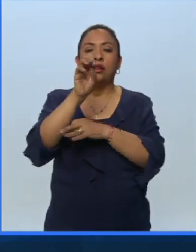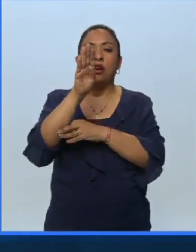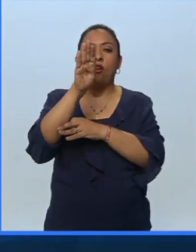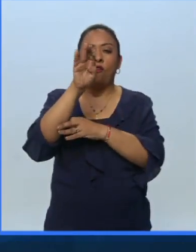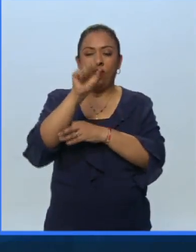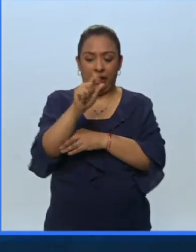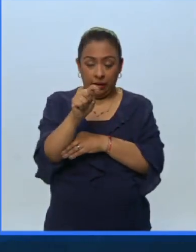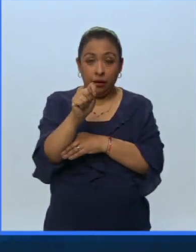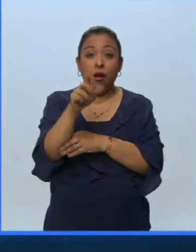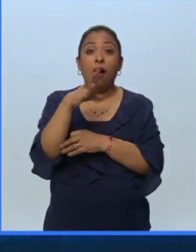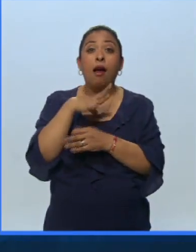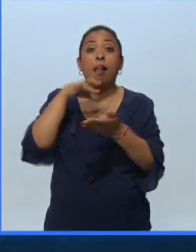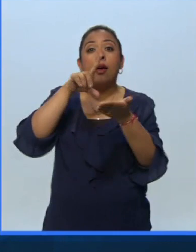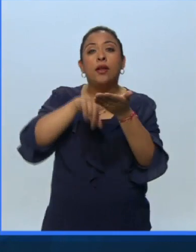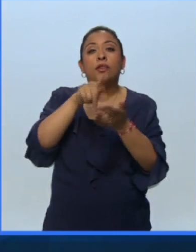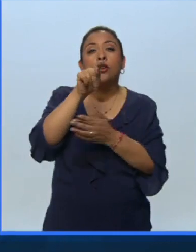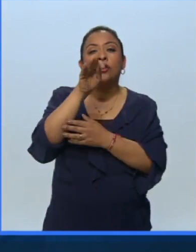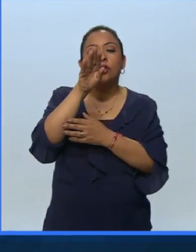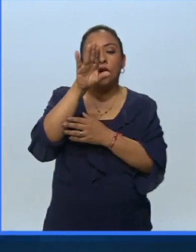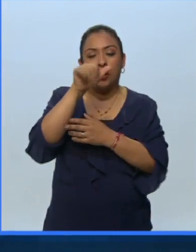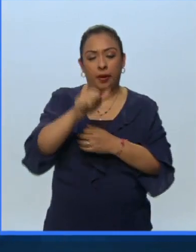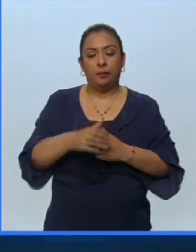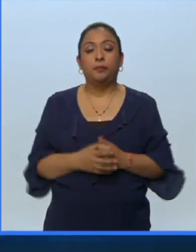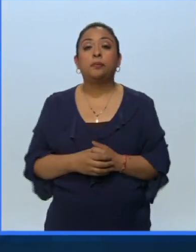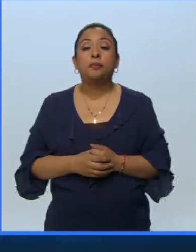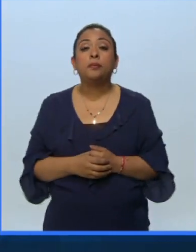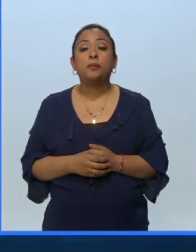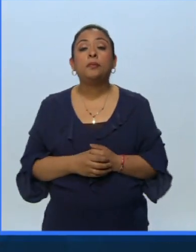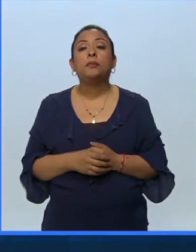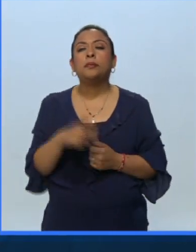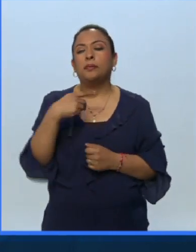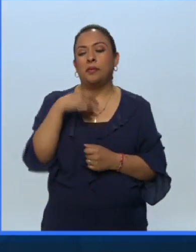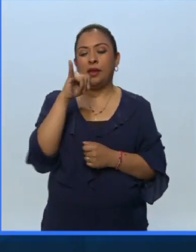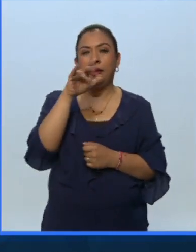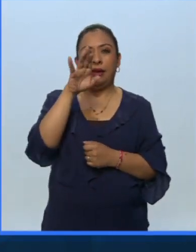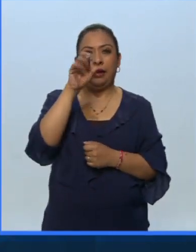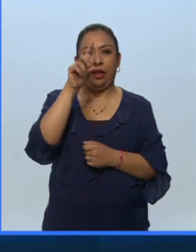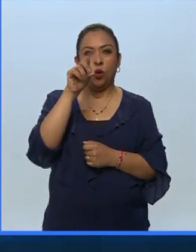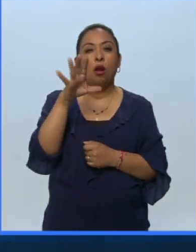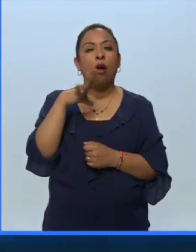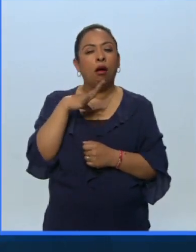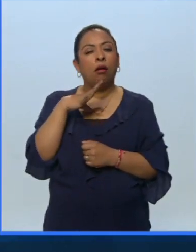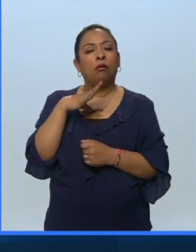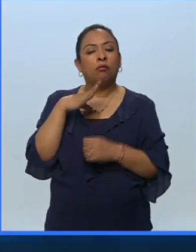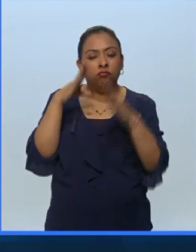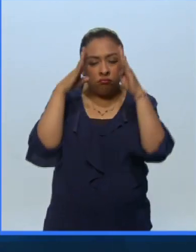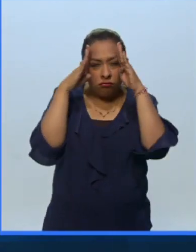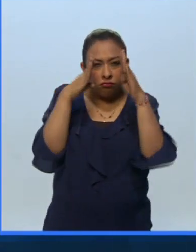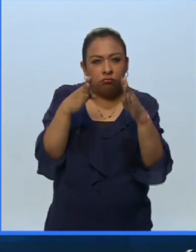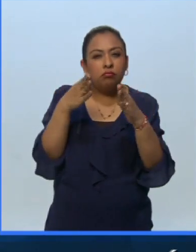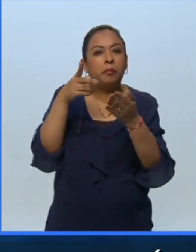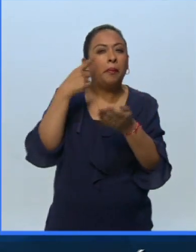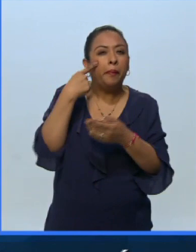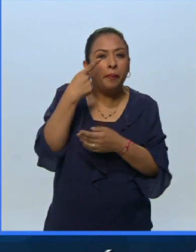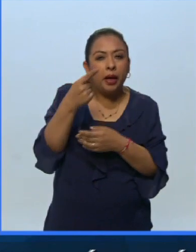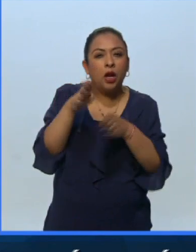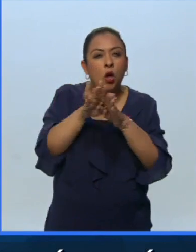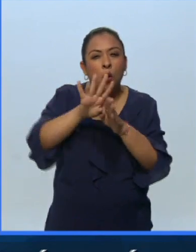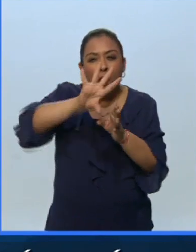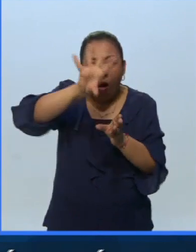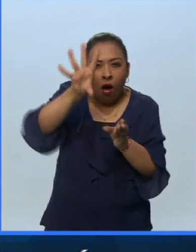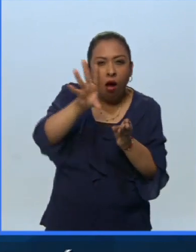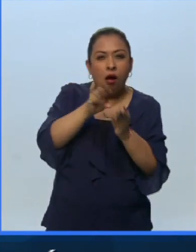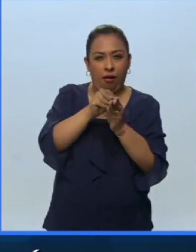Téorba por Romain Falic. Teatro del Incrédulo se ha dado a la tarea de recuperar la concepción original de estos textos,